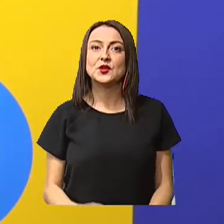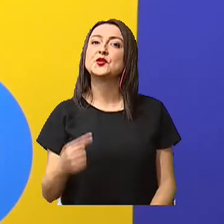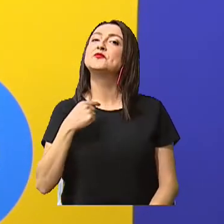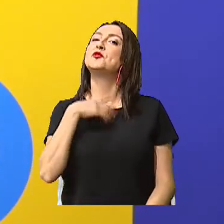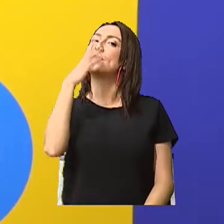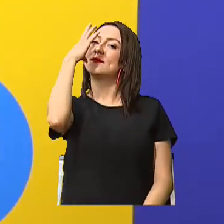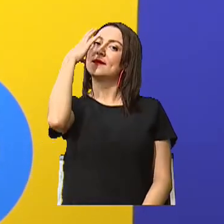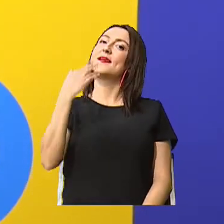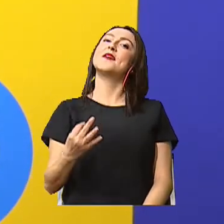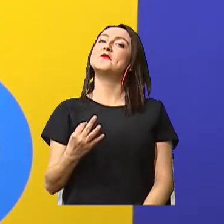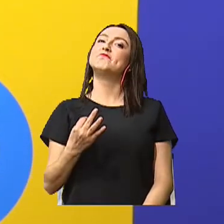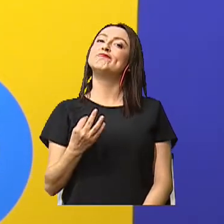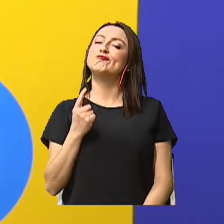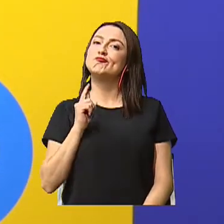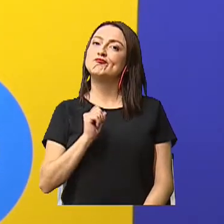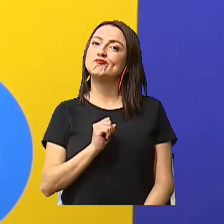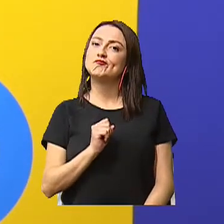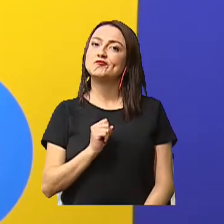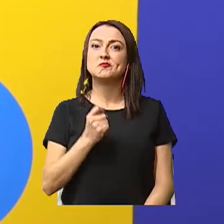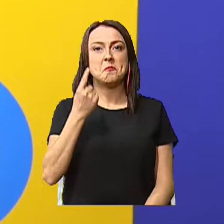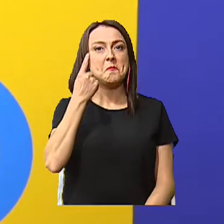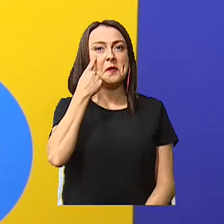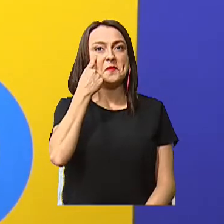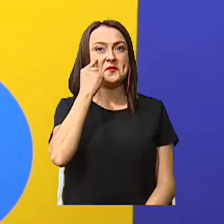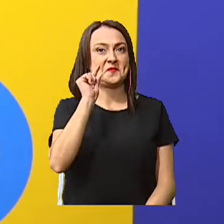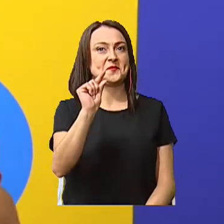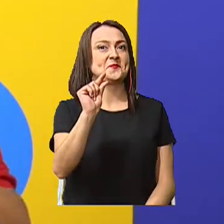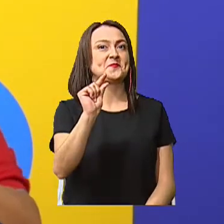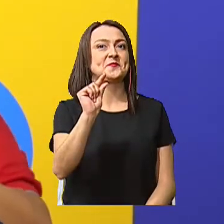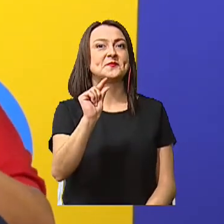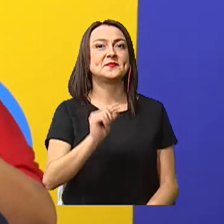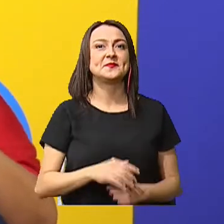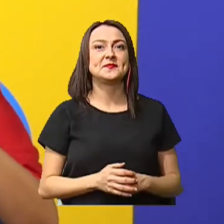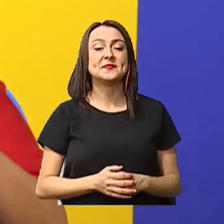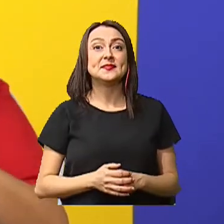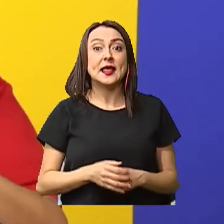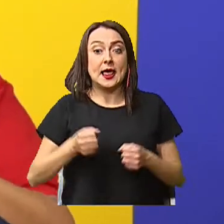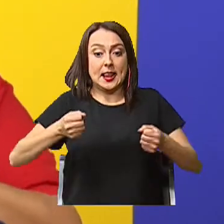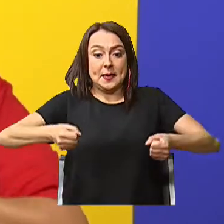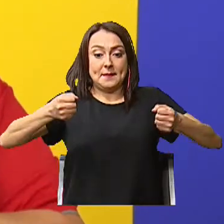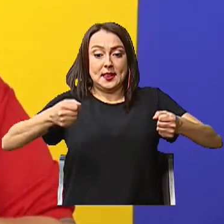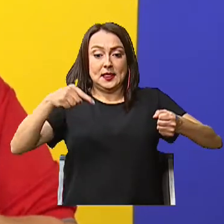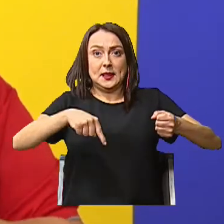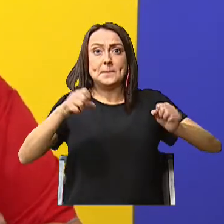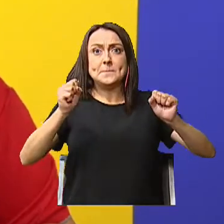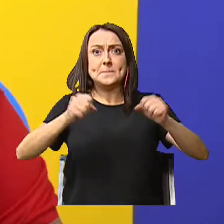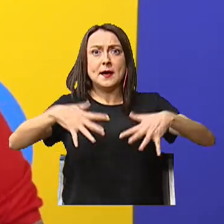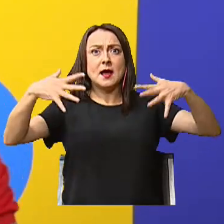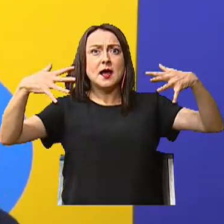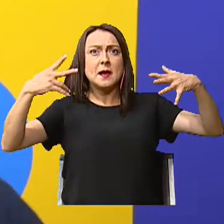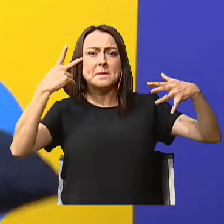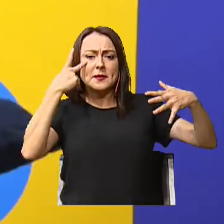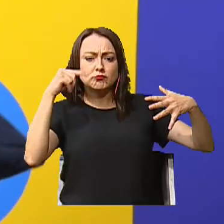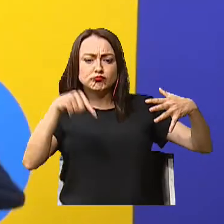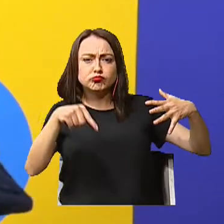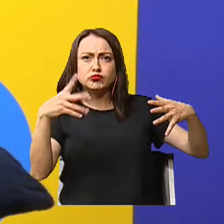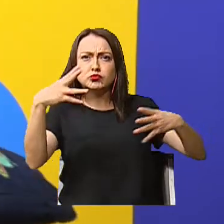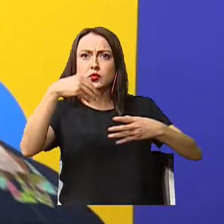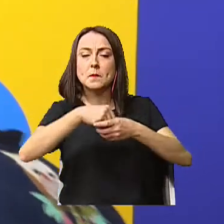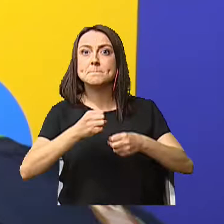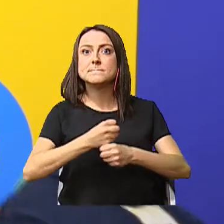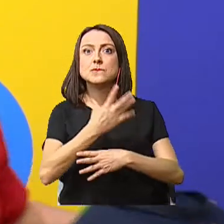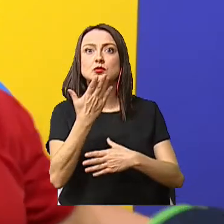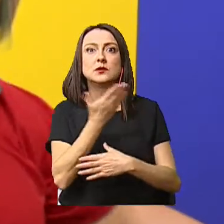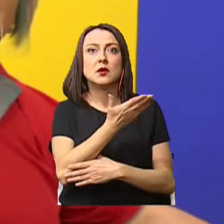creo que... Y vamos a ver ahorita. Pues en la maleta mágica, como pudimos observar, encontramos muchas